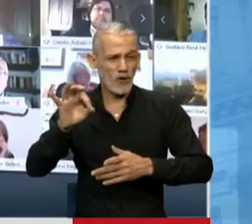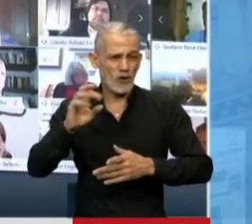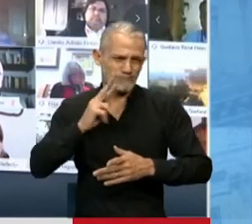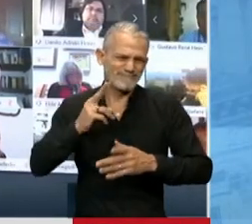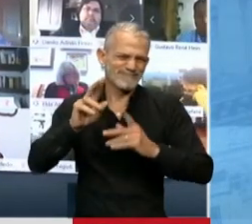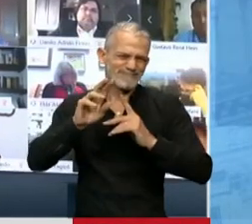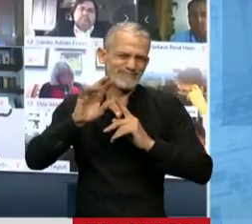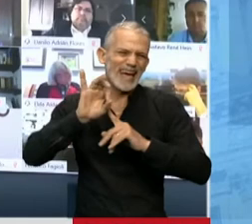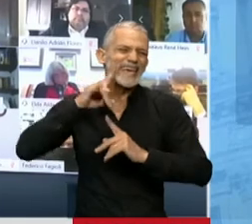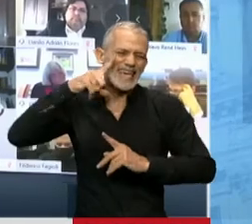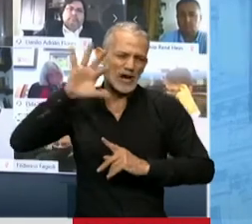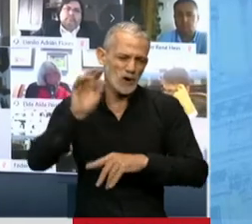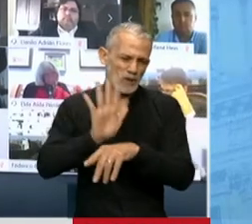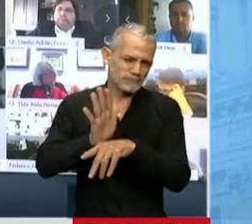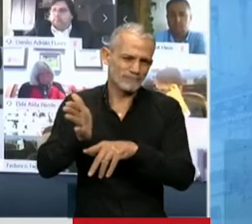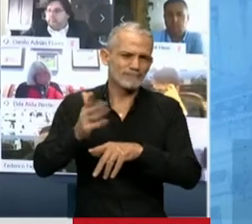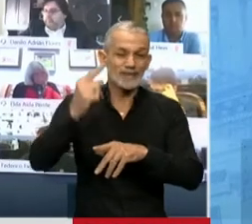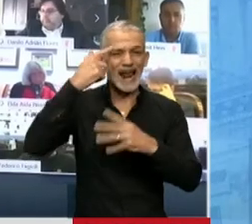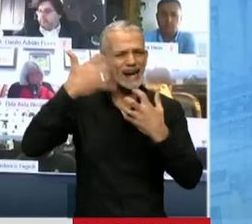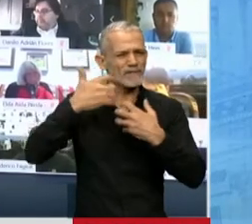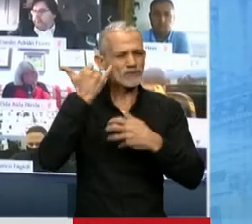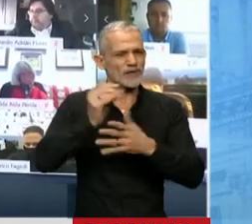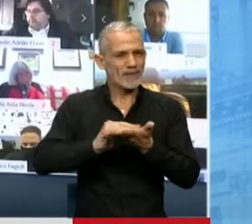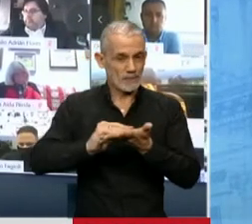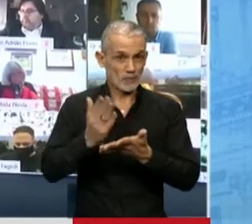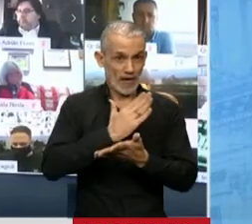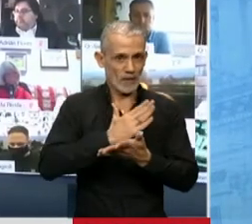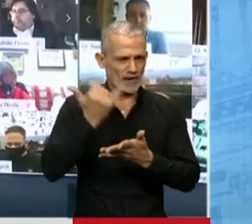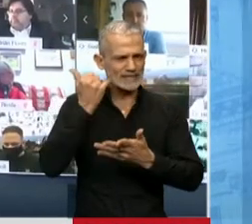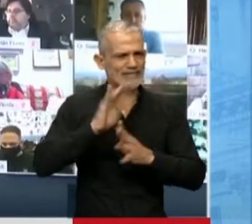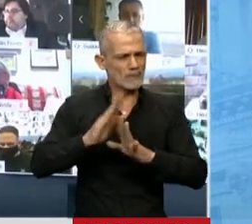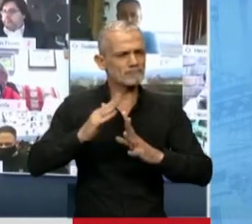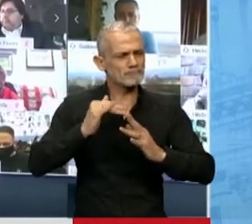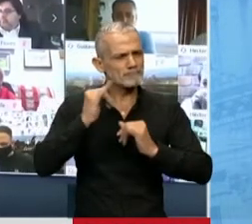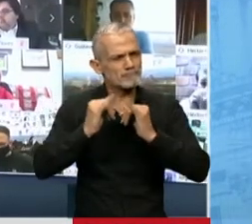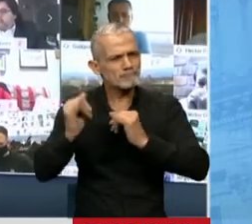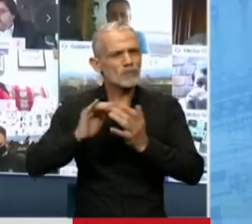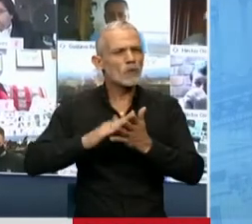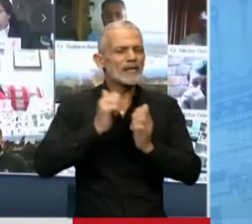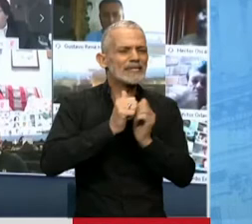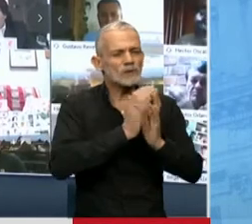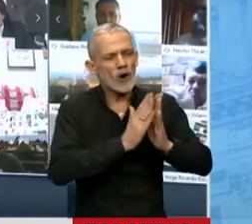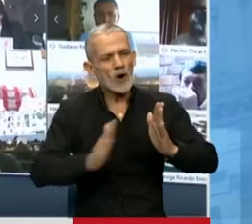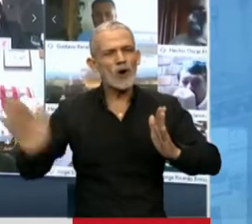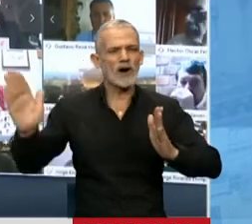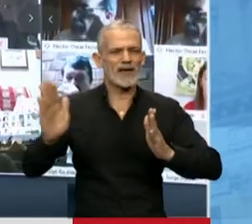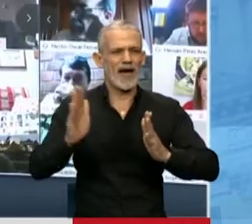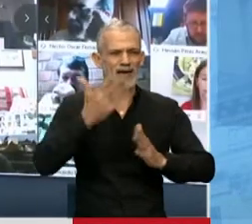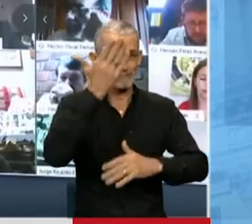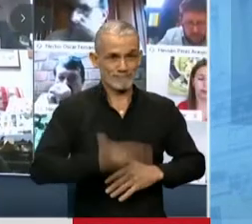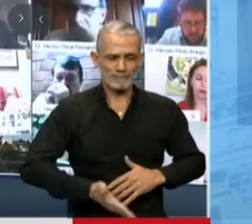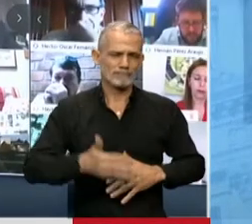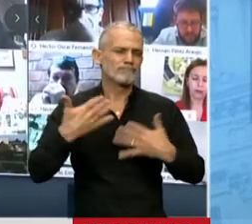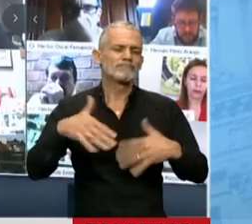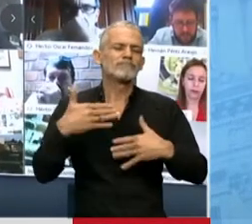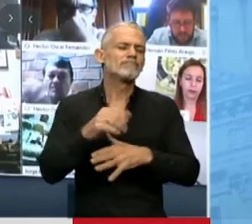Recién ya hizo una reflexión al diputado que me antecedió en la palabra sobre toda la historia de este